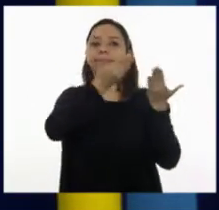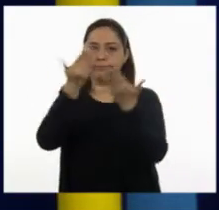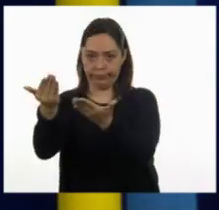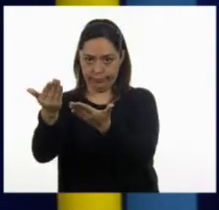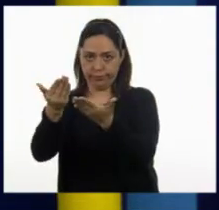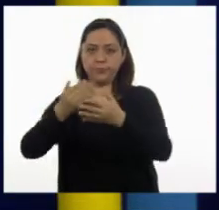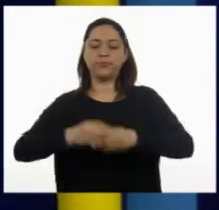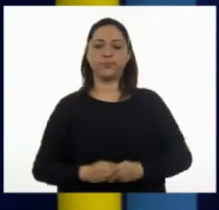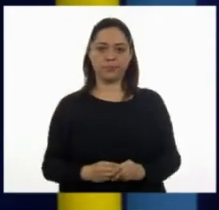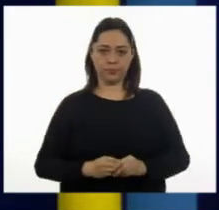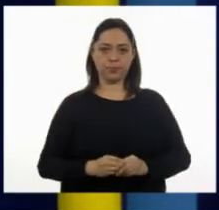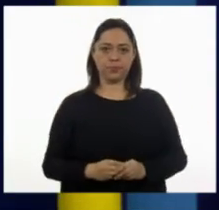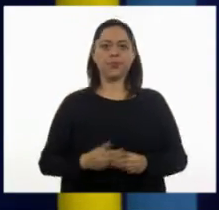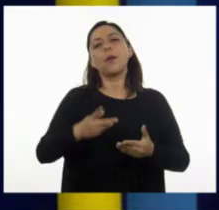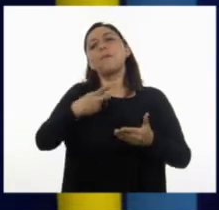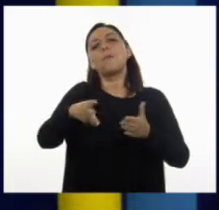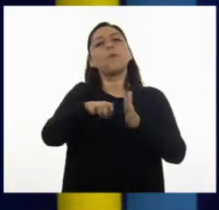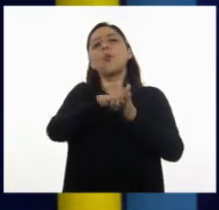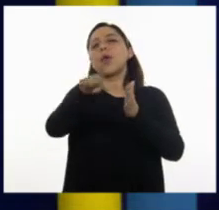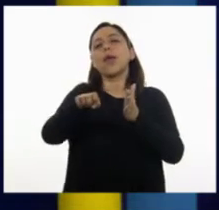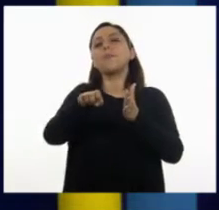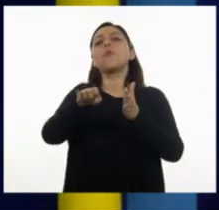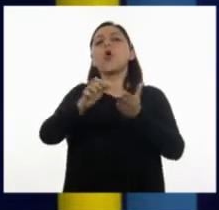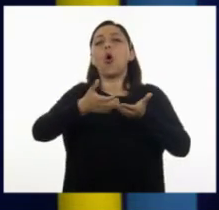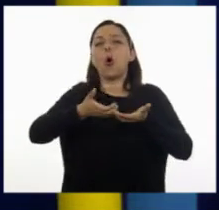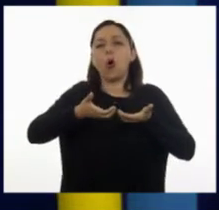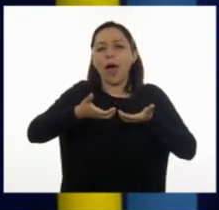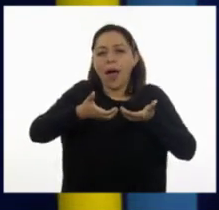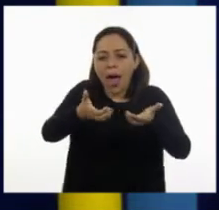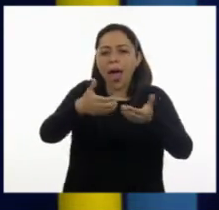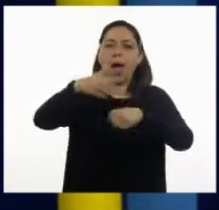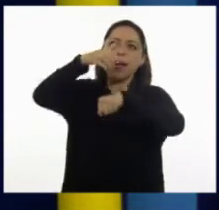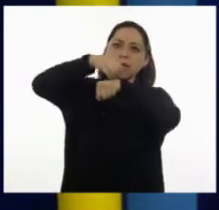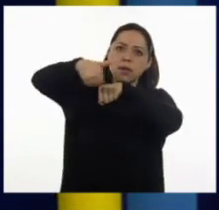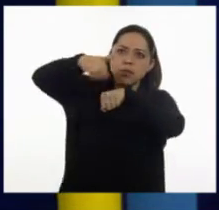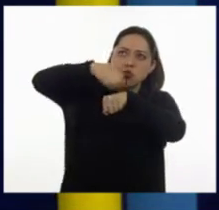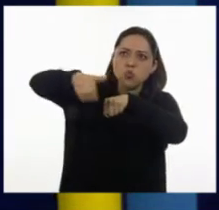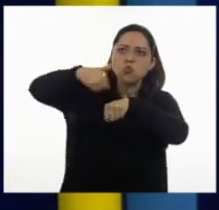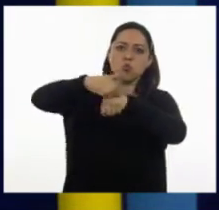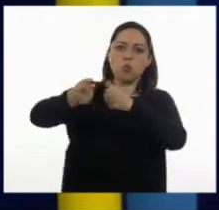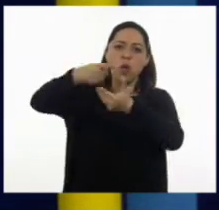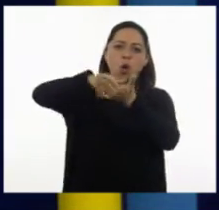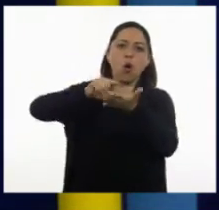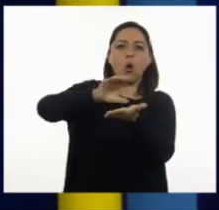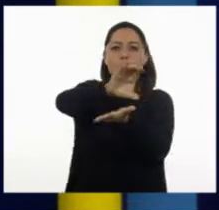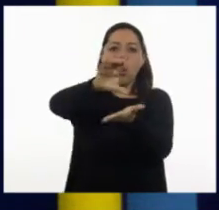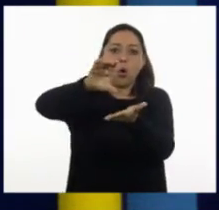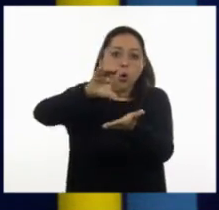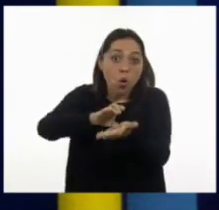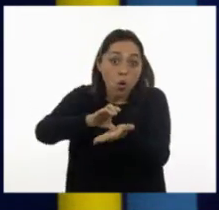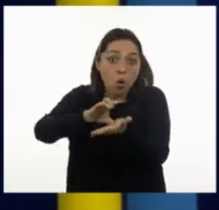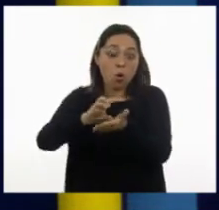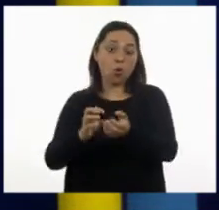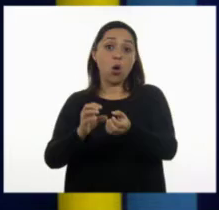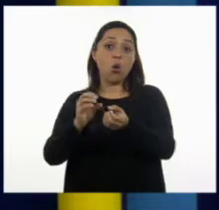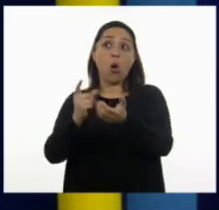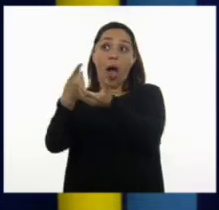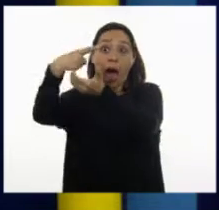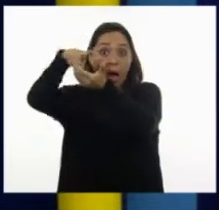Y necesitamos que nos den la dirección, por ejemplo, la calle, cuál es el número, en qué colonia está, si es un número interior.